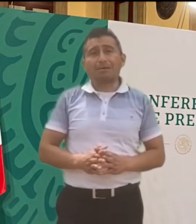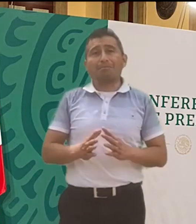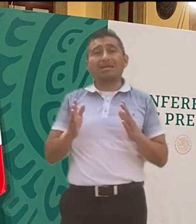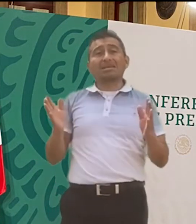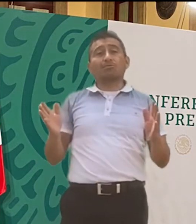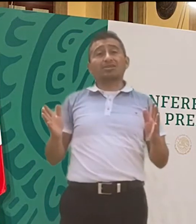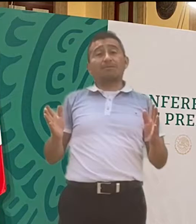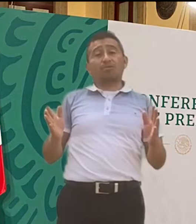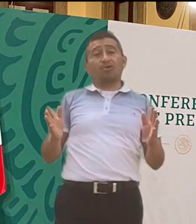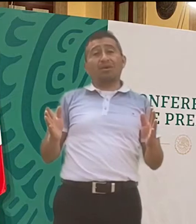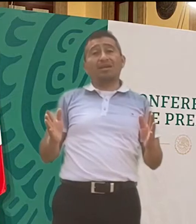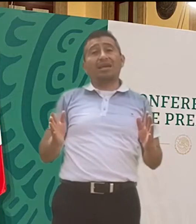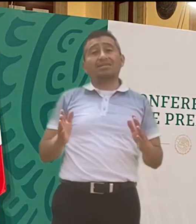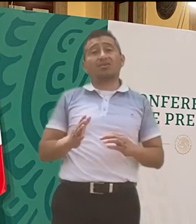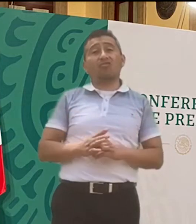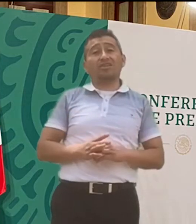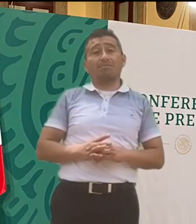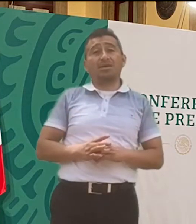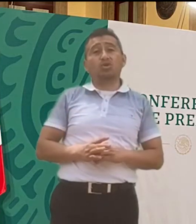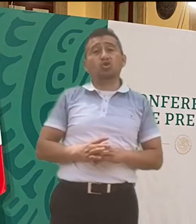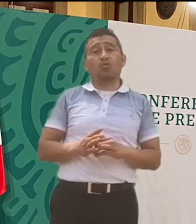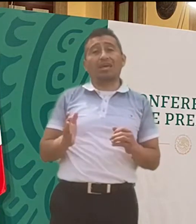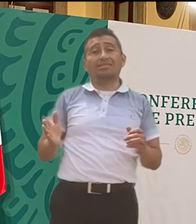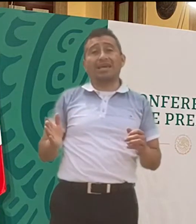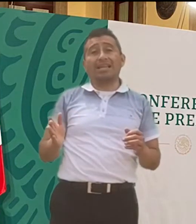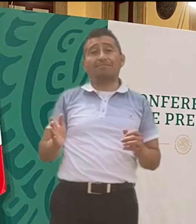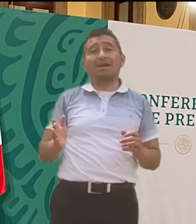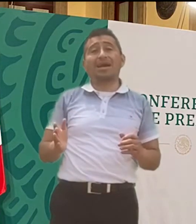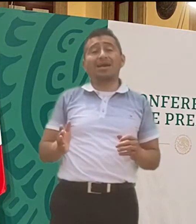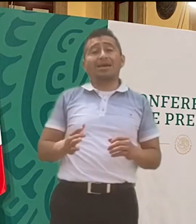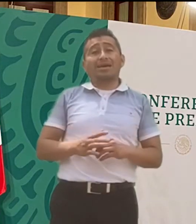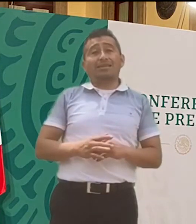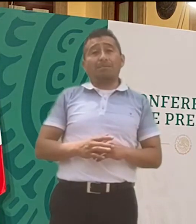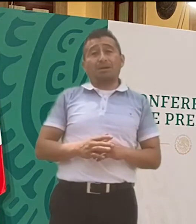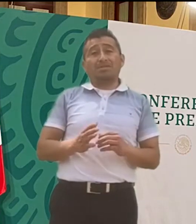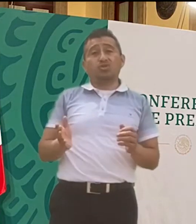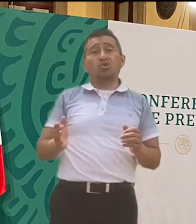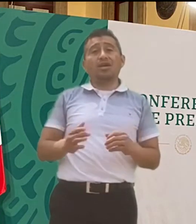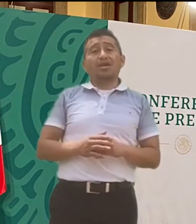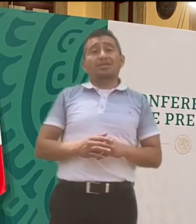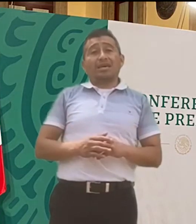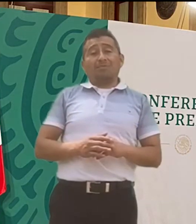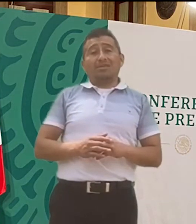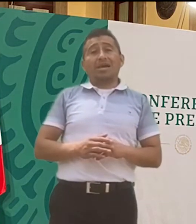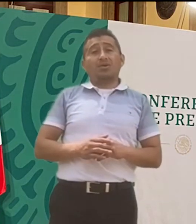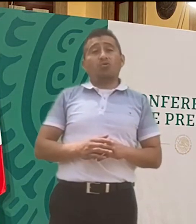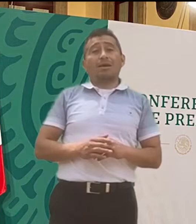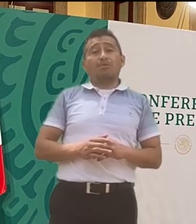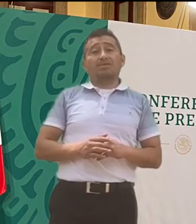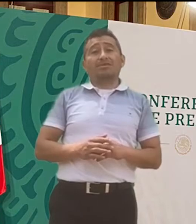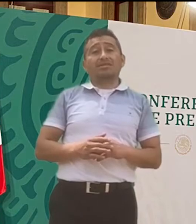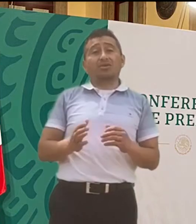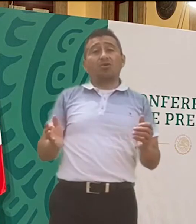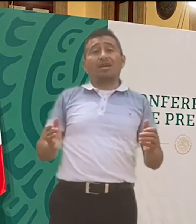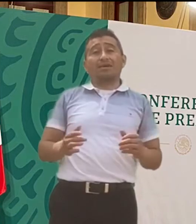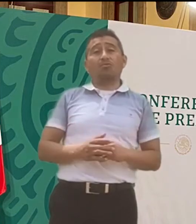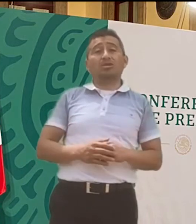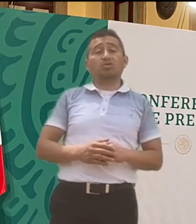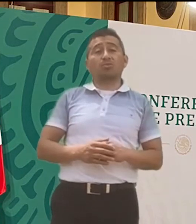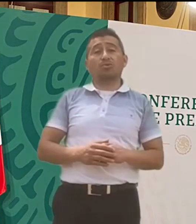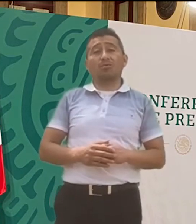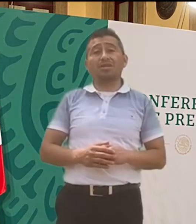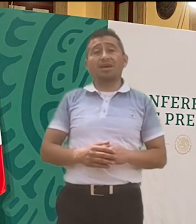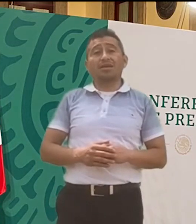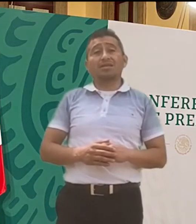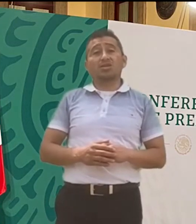nuestro país más que buscar prohibir y hacer confinamientos, como ya hace Alemania, en la previsión de evitar una posible tercera ola de